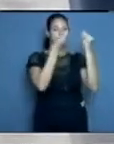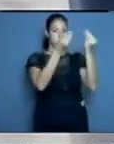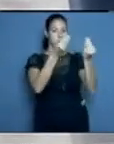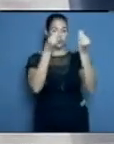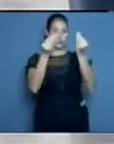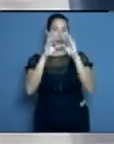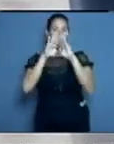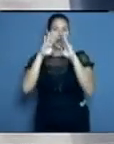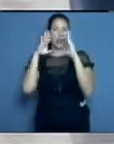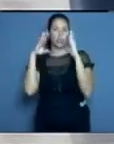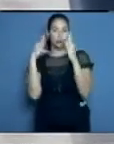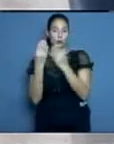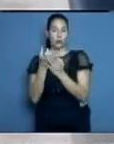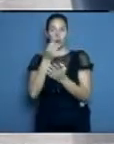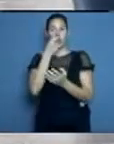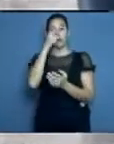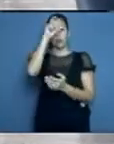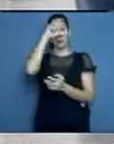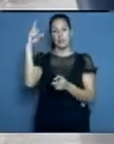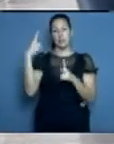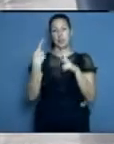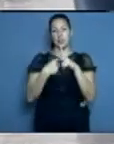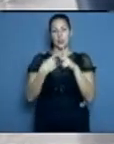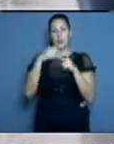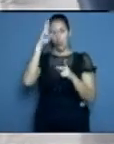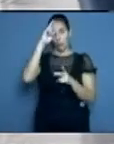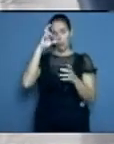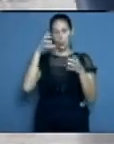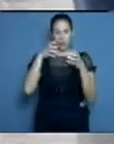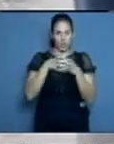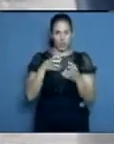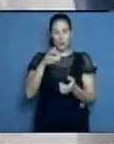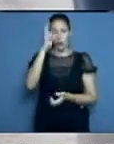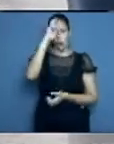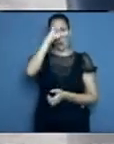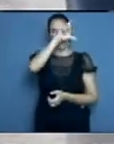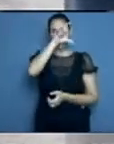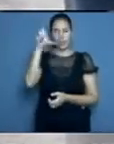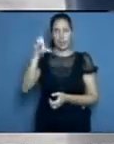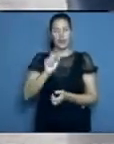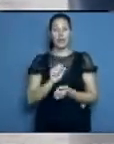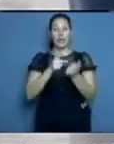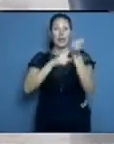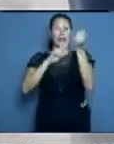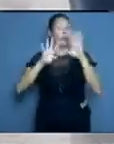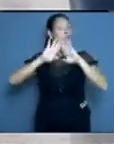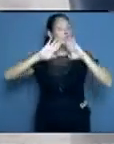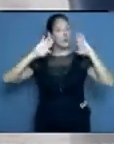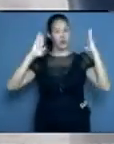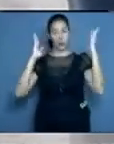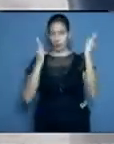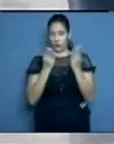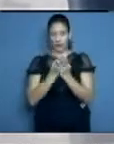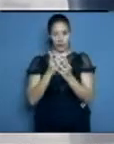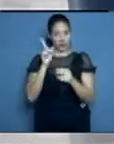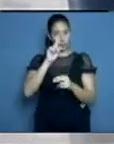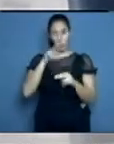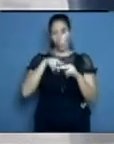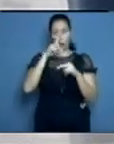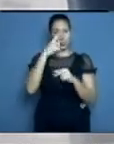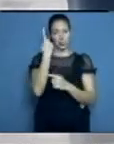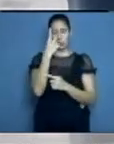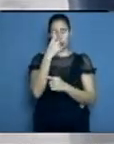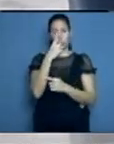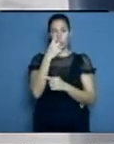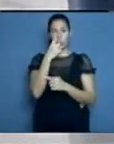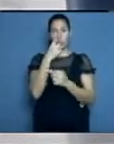unidades de la provincia. Dígase la cabecera provincial y todos los municipios. Y una